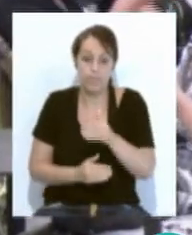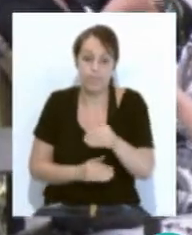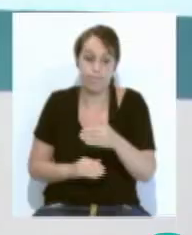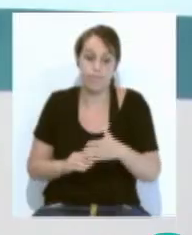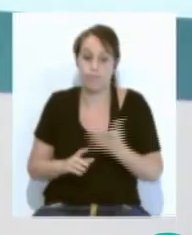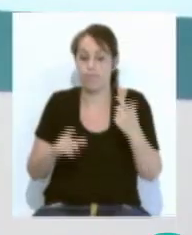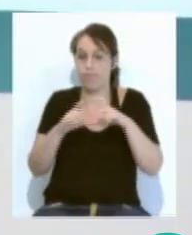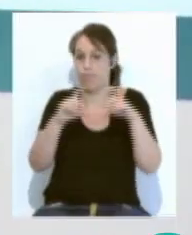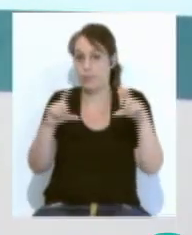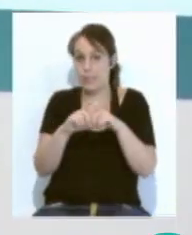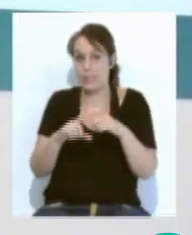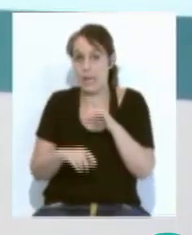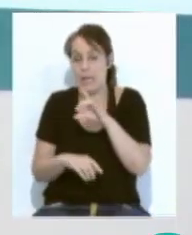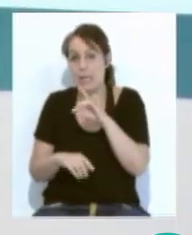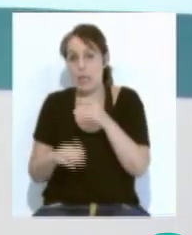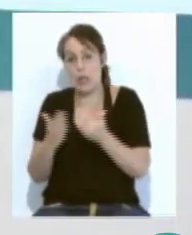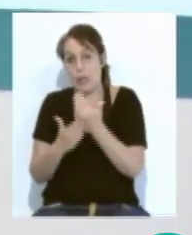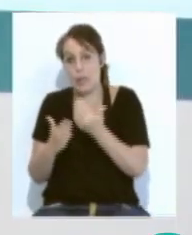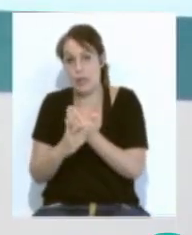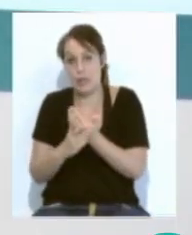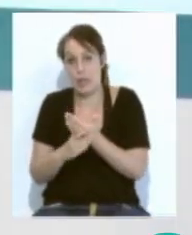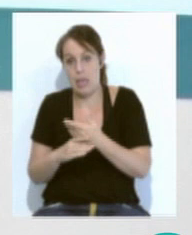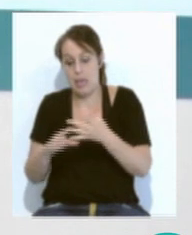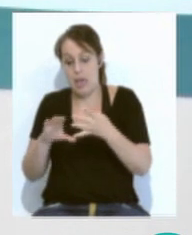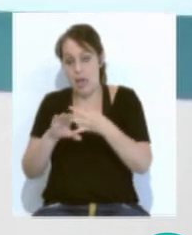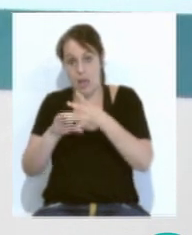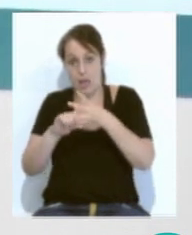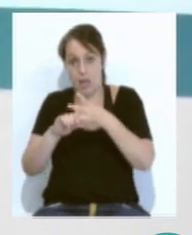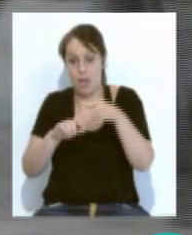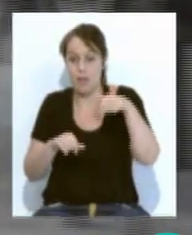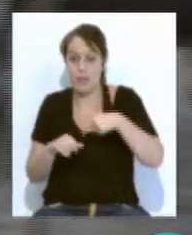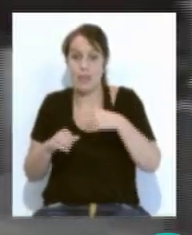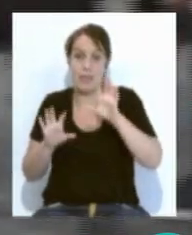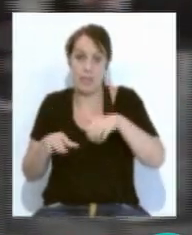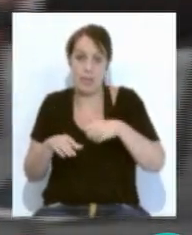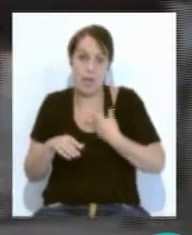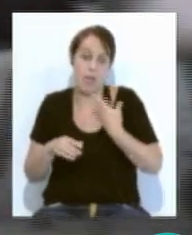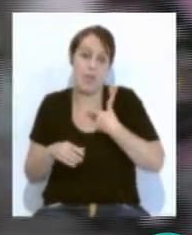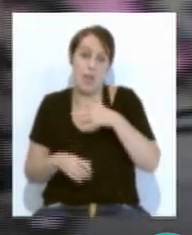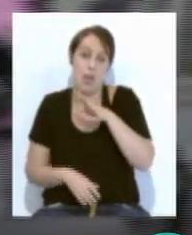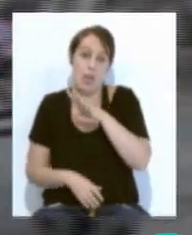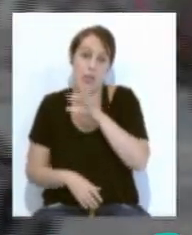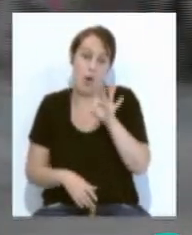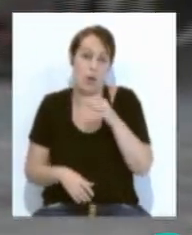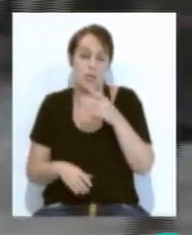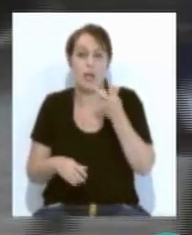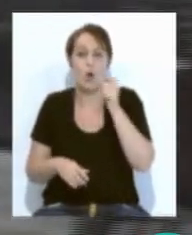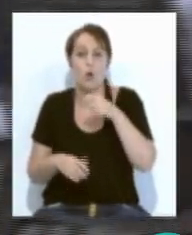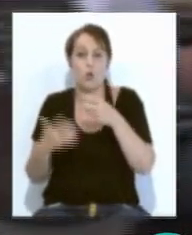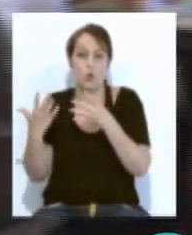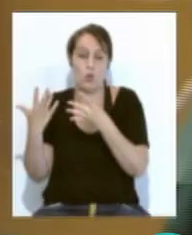patronal baraja para la segunda quincena de este mes, las cifras de ocupación en Cádiz se sitúan en un 50,94%.